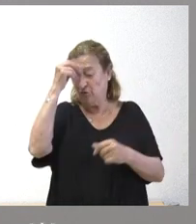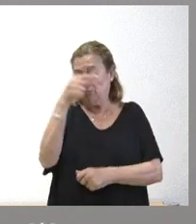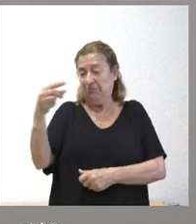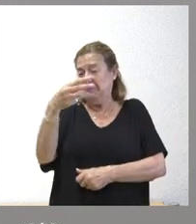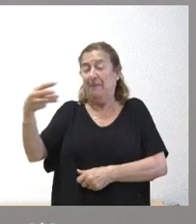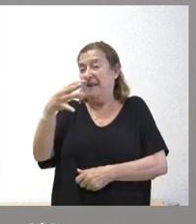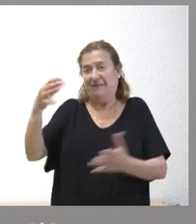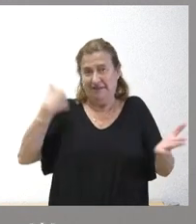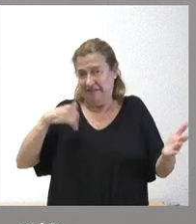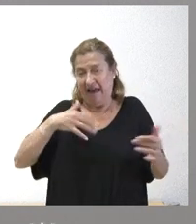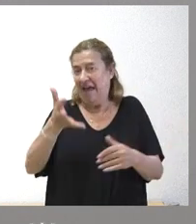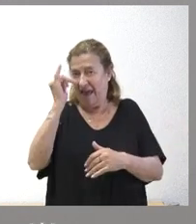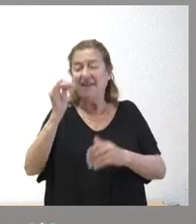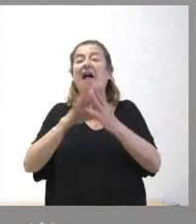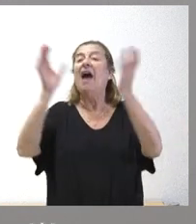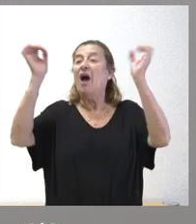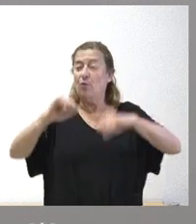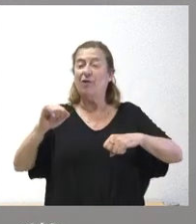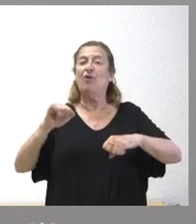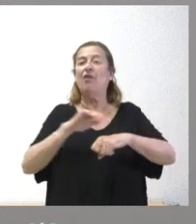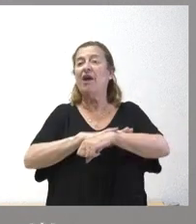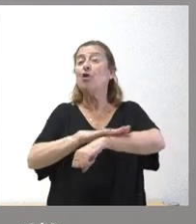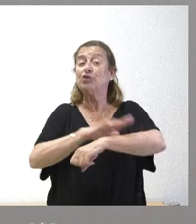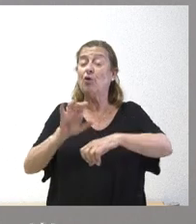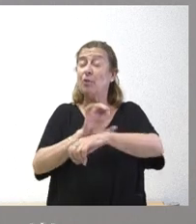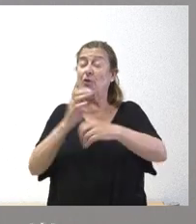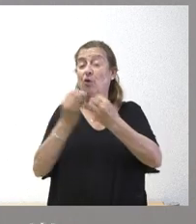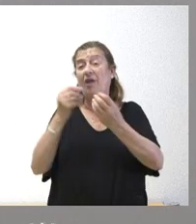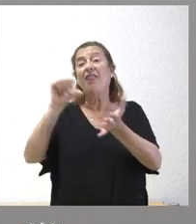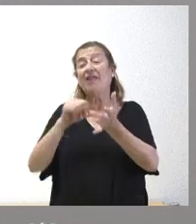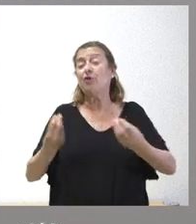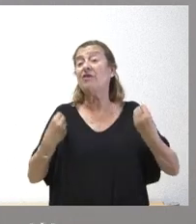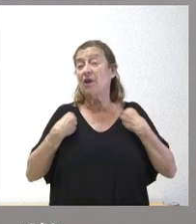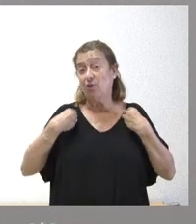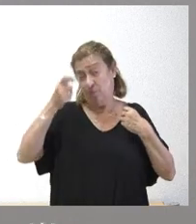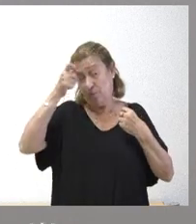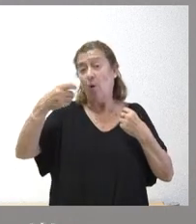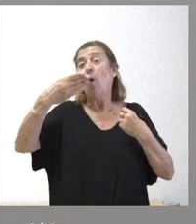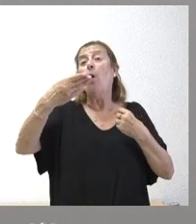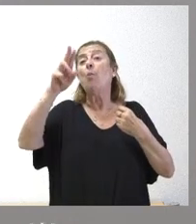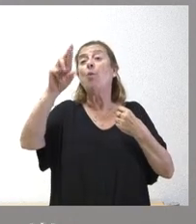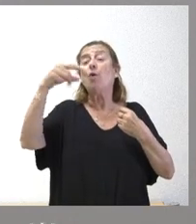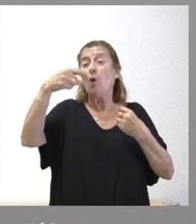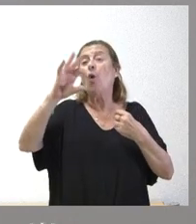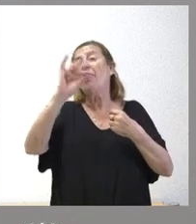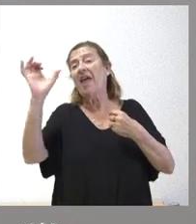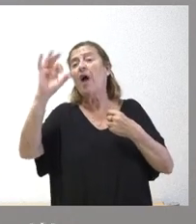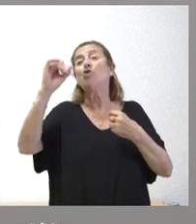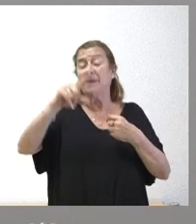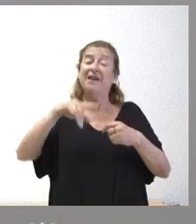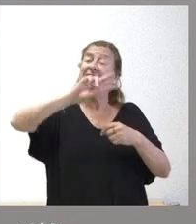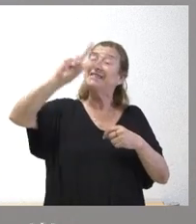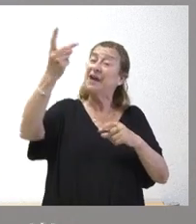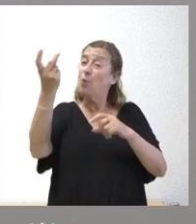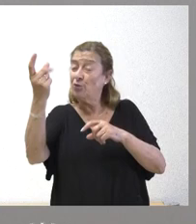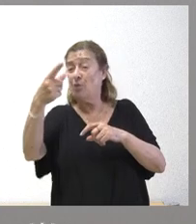podamos tener el acuerdo del consejo de gobierno en relación con el centro de salud del Burgo de Osma y en segundo lugar por la que plantea usted en relación con